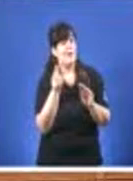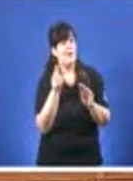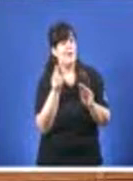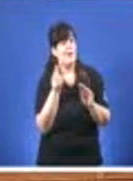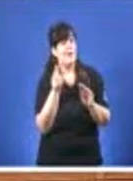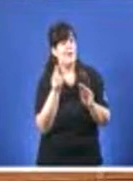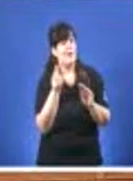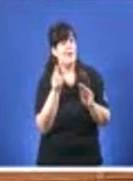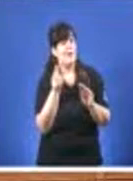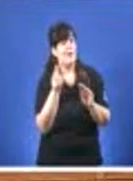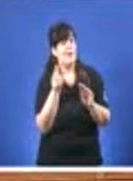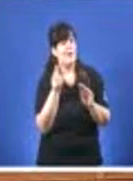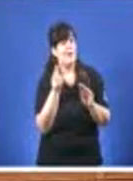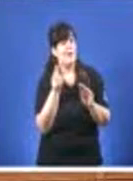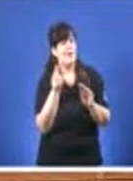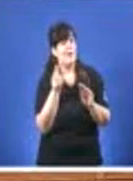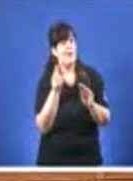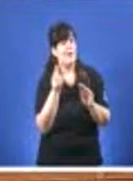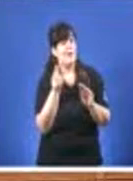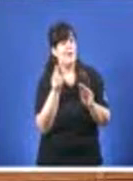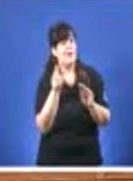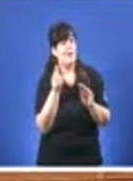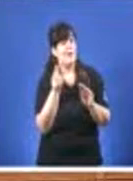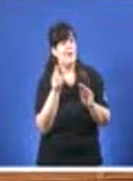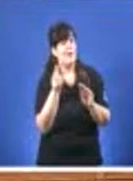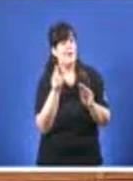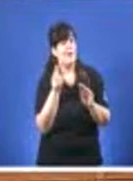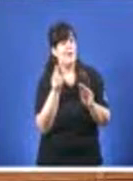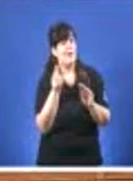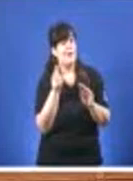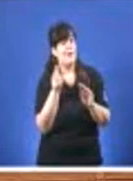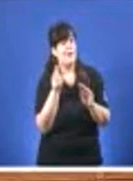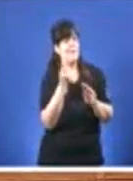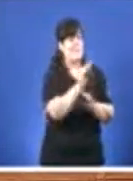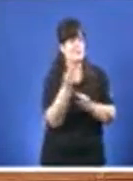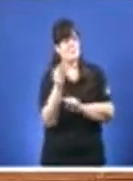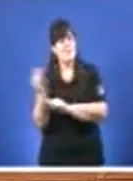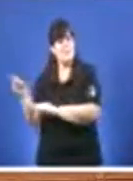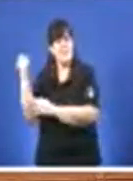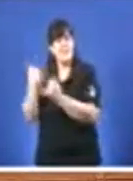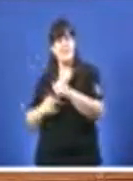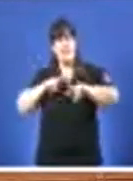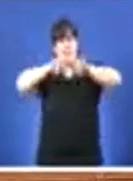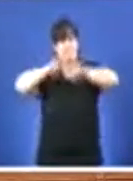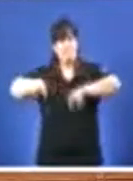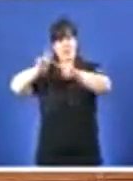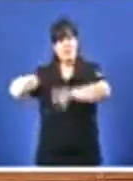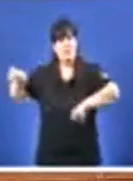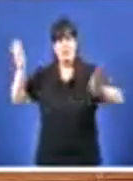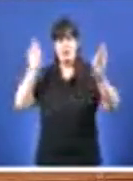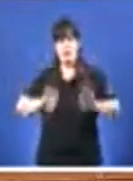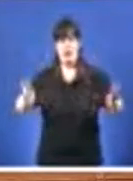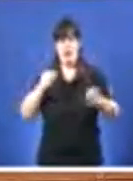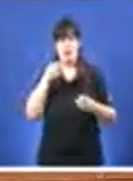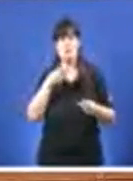e ninguén as investigou. E ninguén quiso saber o que estaba ocurrindo. E, por suposto, todo mundo miraba para outro